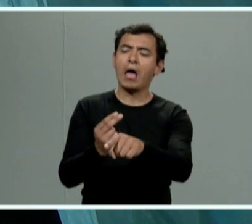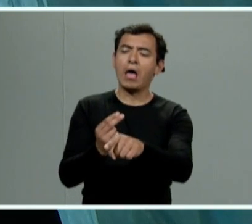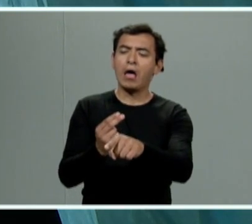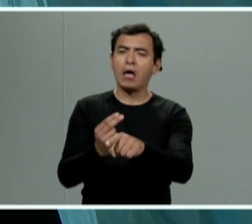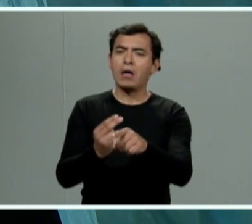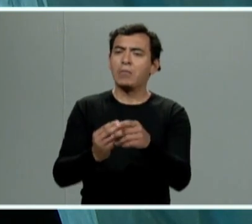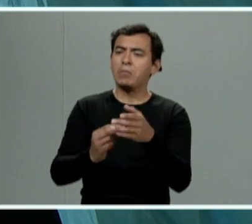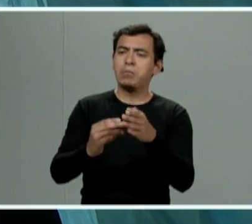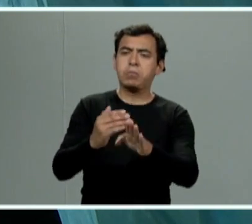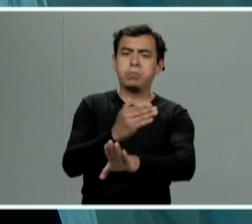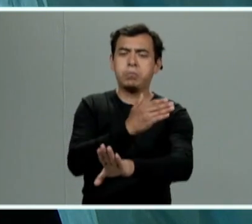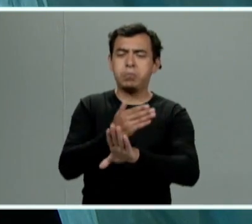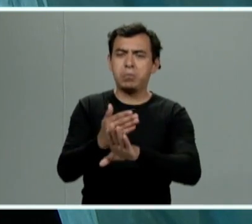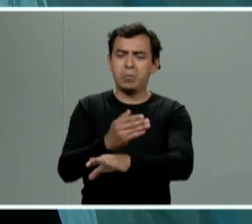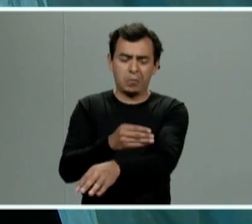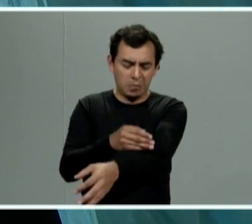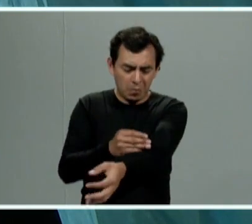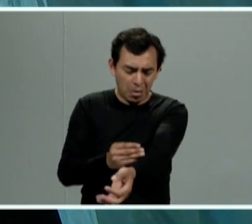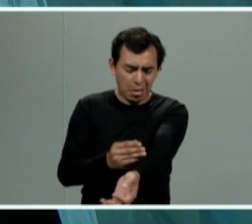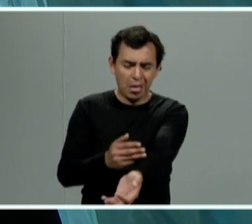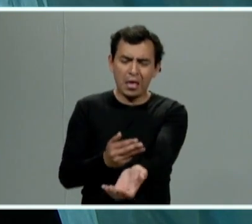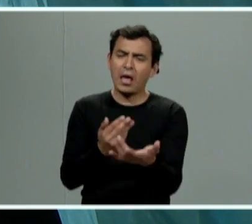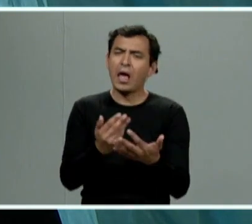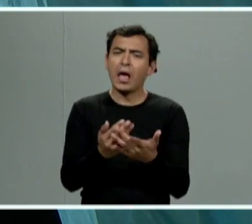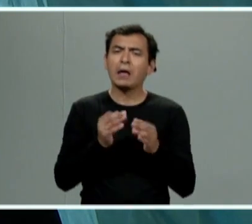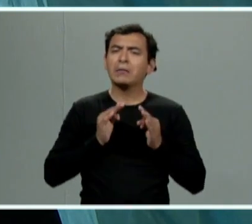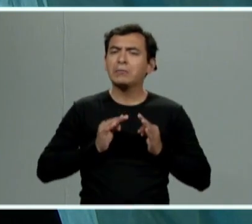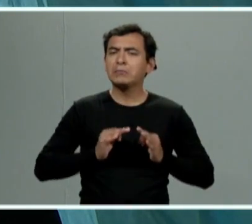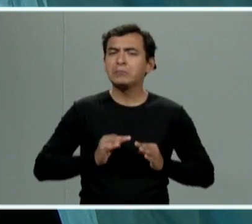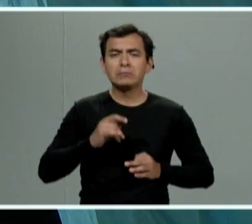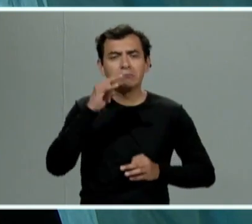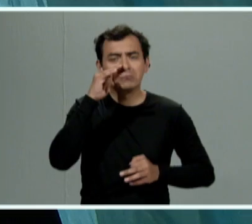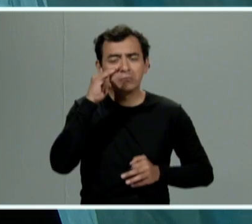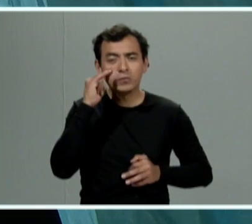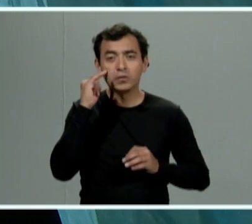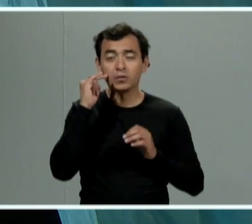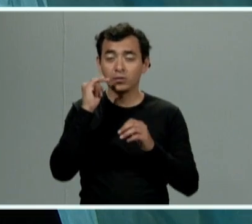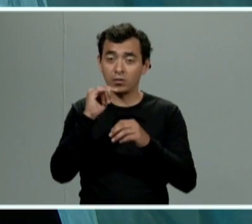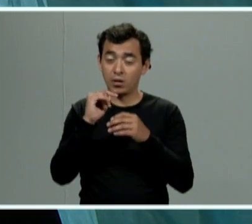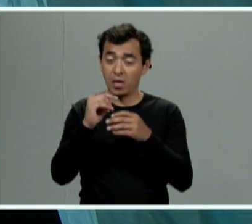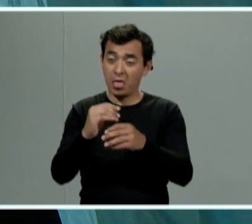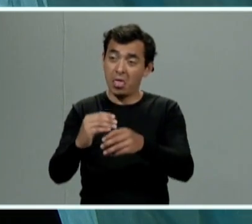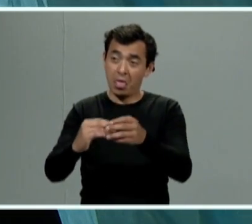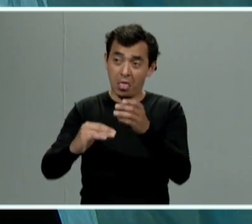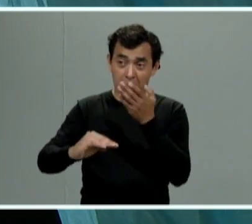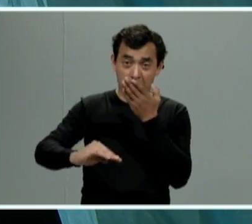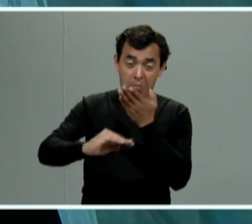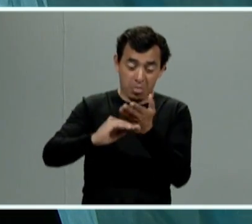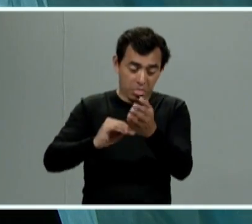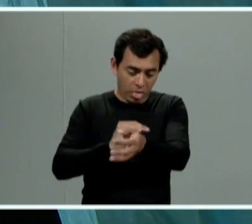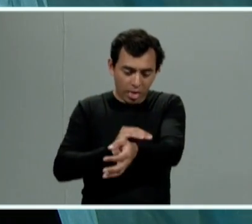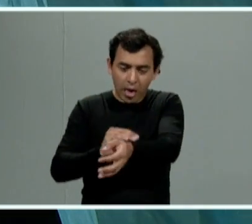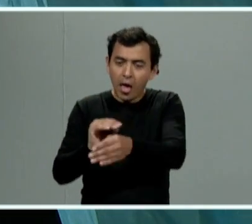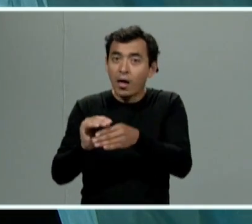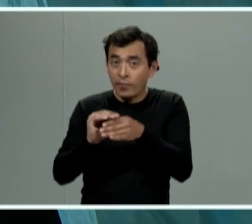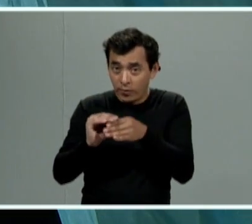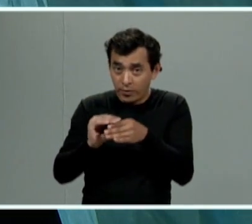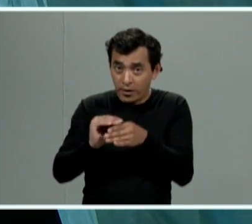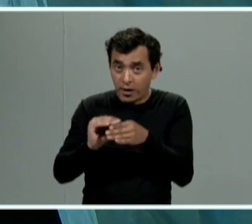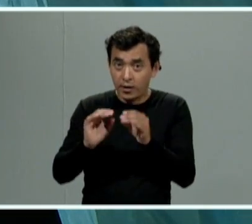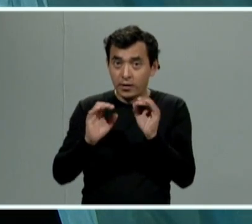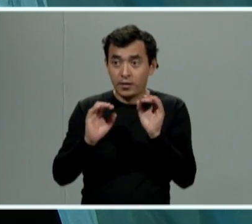lesión de mayor gravedad o que tenga que hacerse uso de un medio violento o de un arma